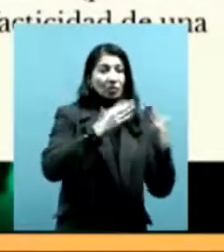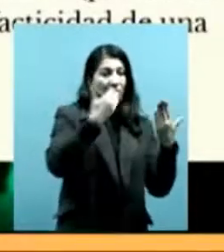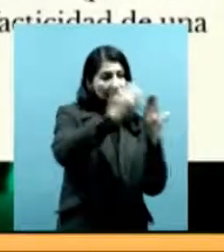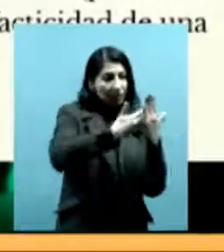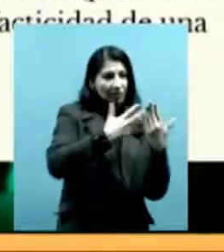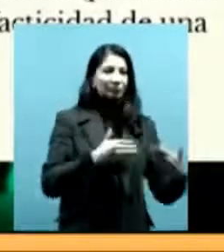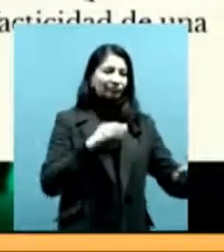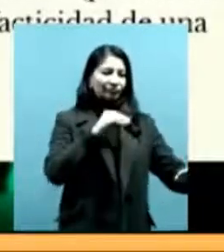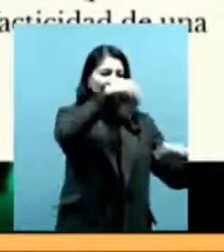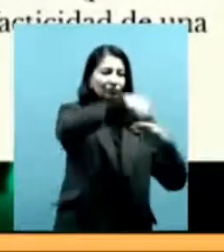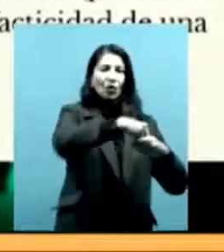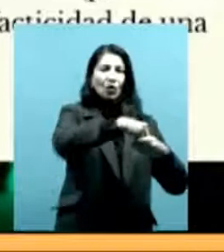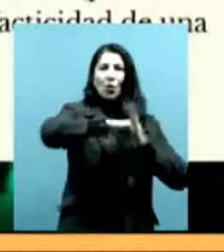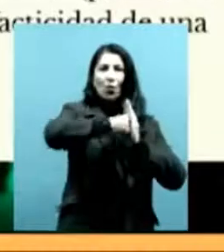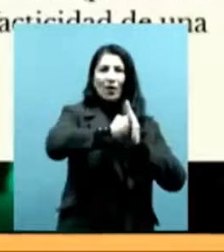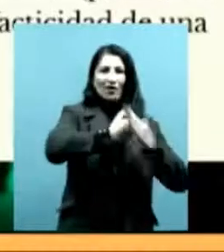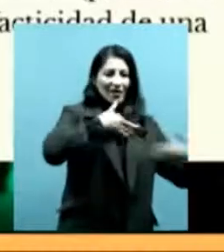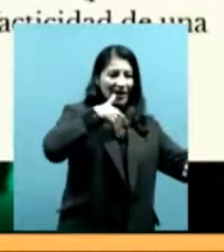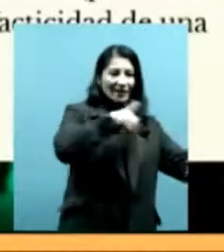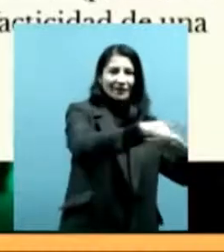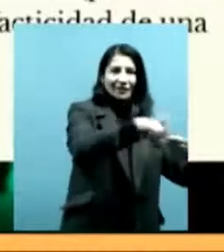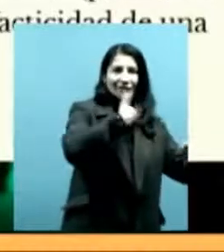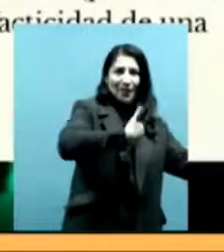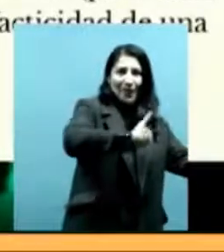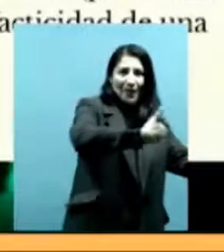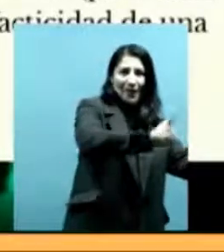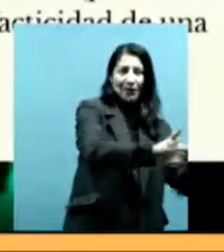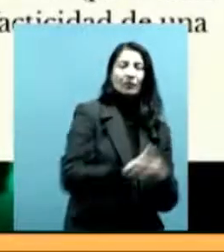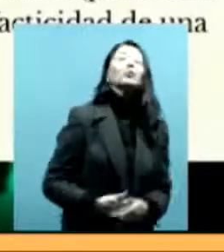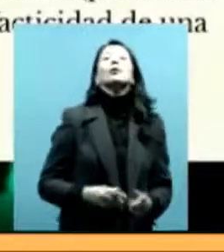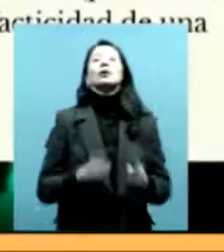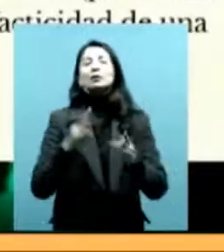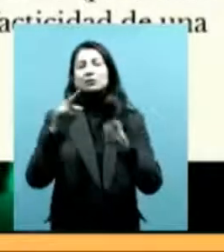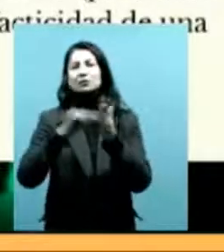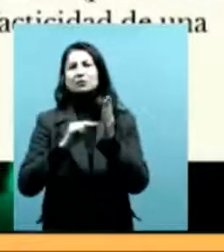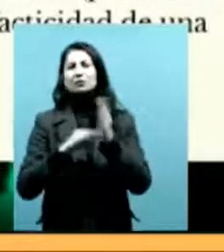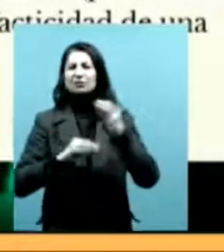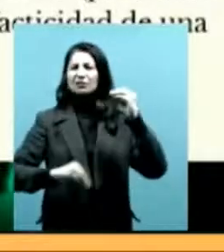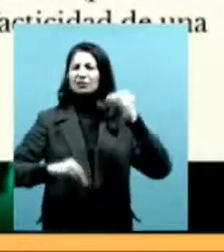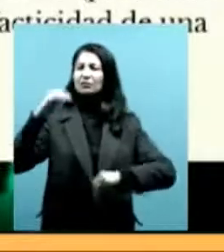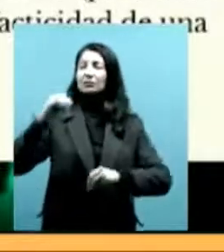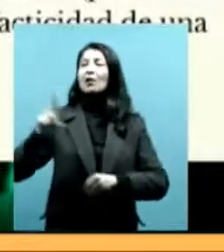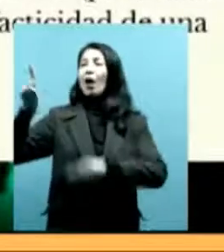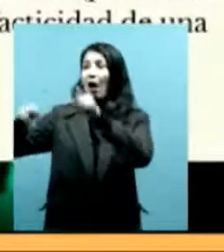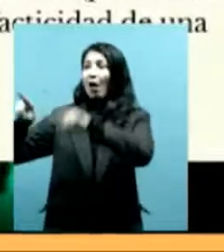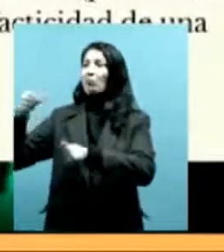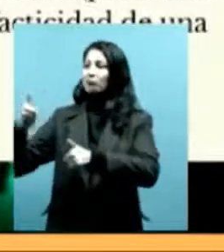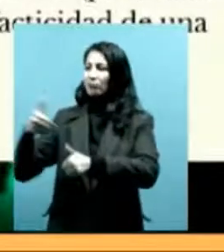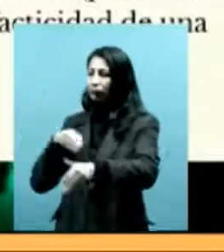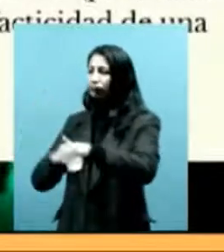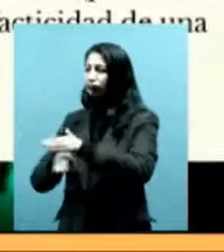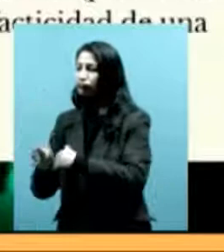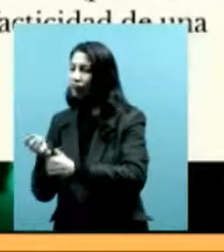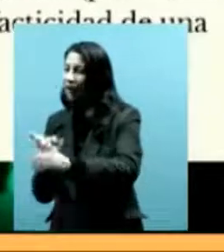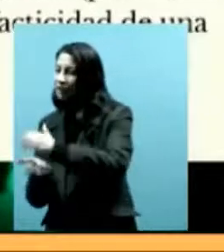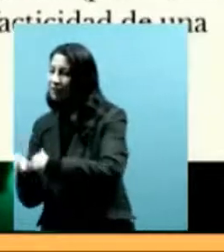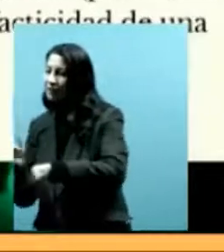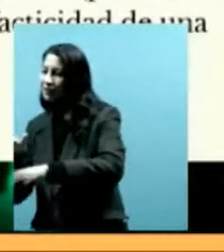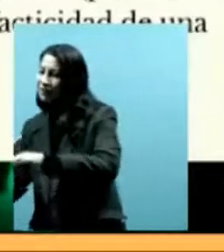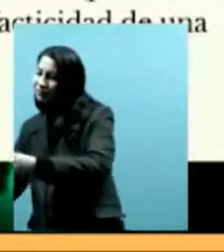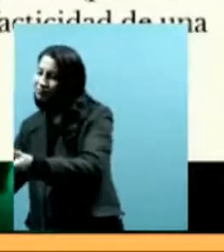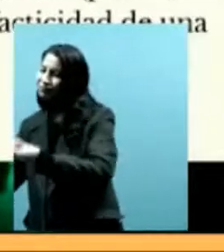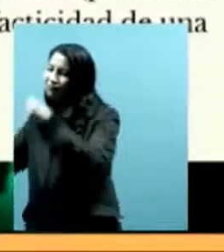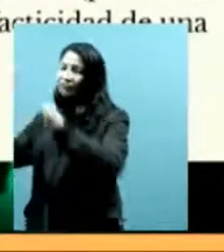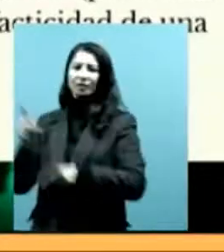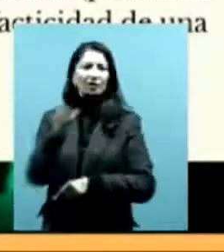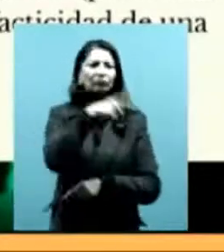archivo. Entonces, en principio tenemos una desigualdad en quienes acceden a esas burocracias, a esas oficinas, quienes conocen esas